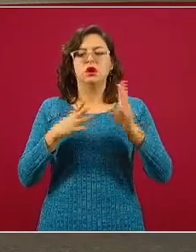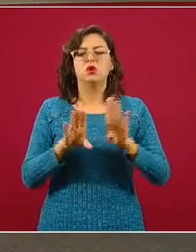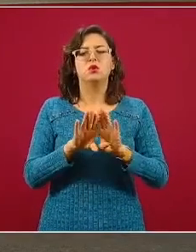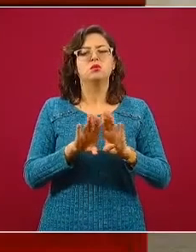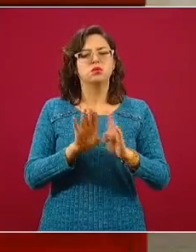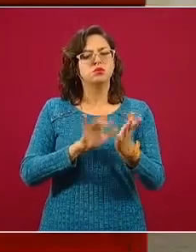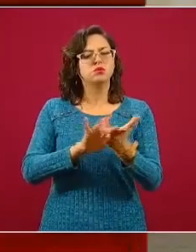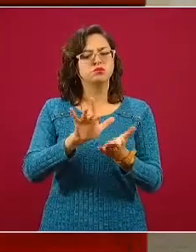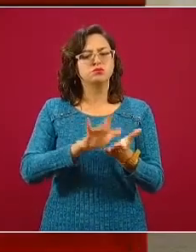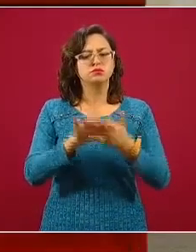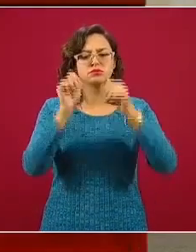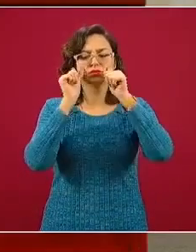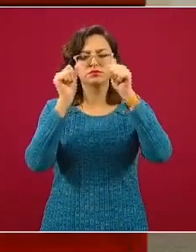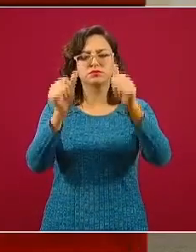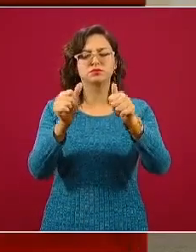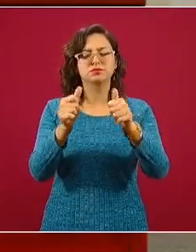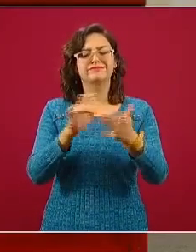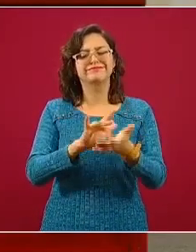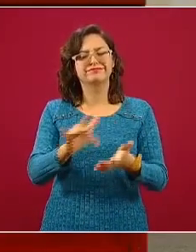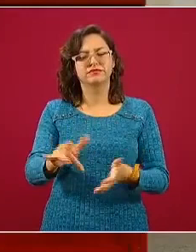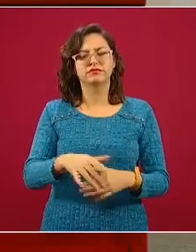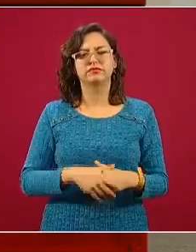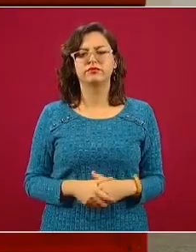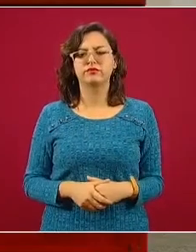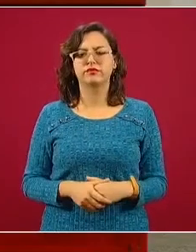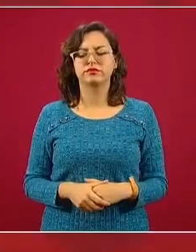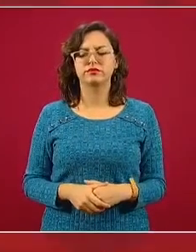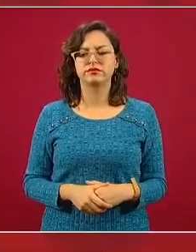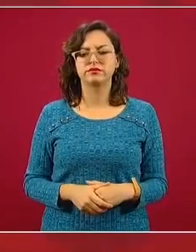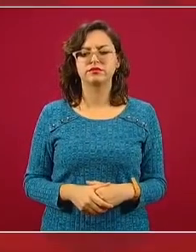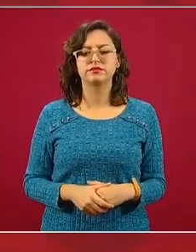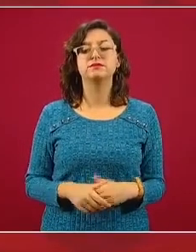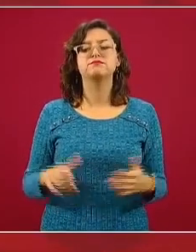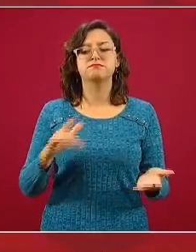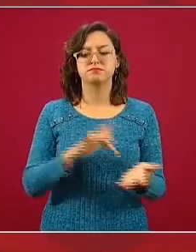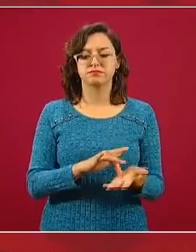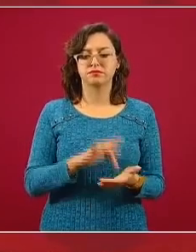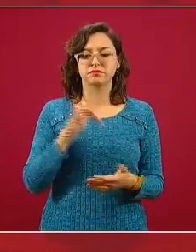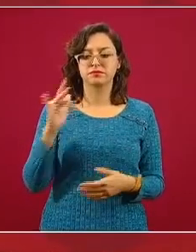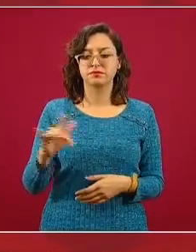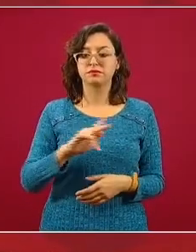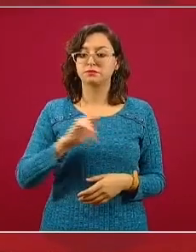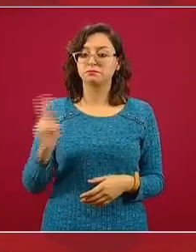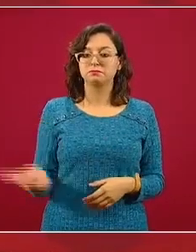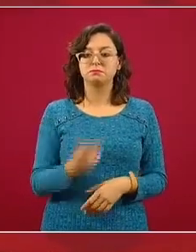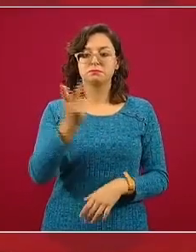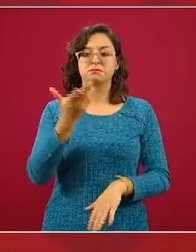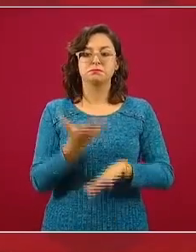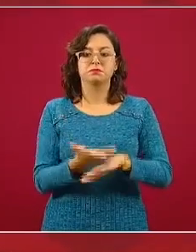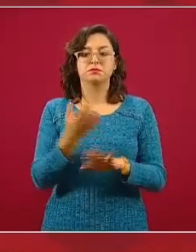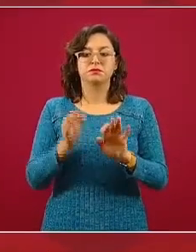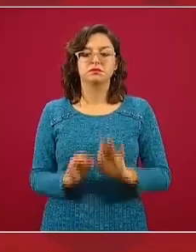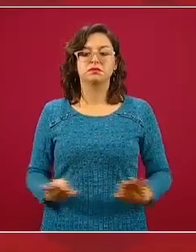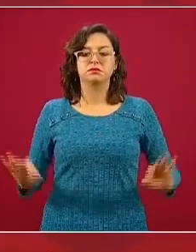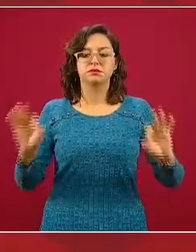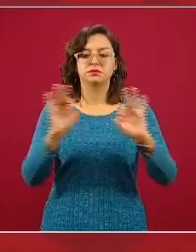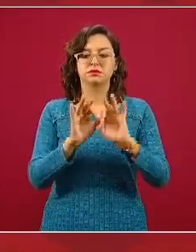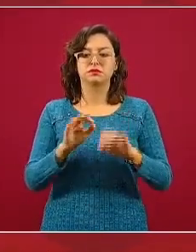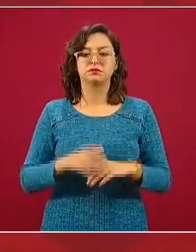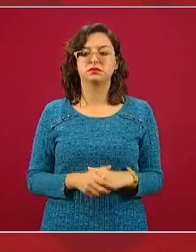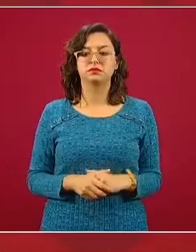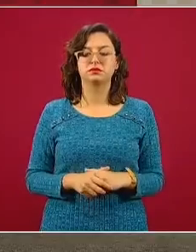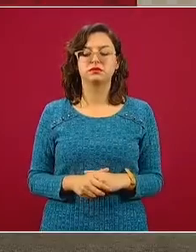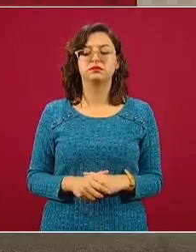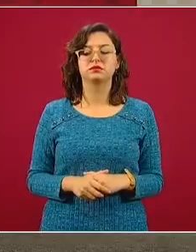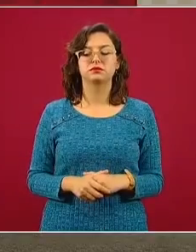Gracias. Muchas gracias, Blanca Fragoso. Esta pregunta es sumamente importante. Ayer